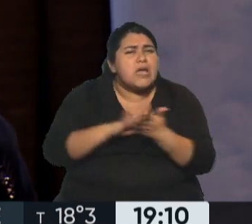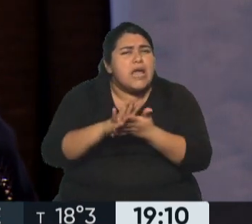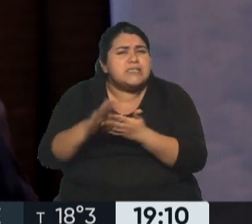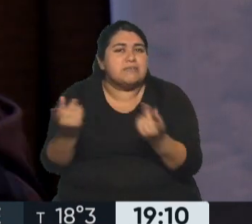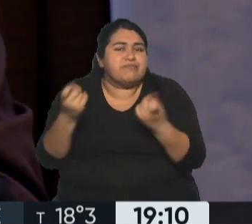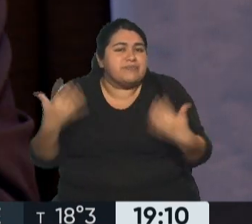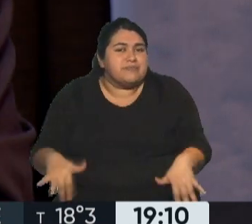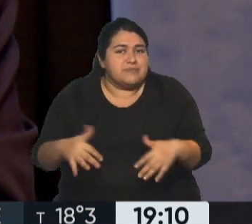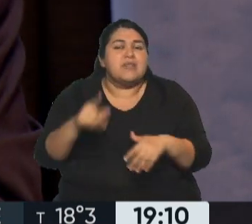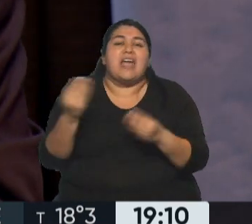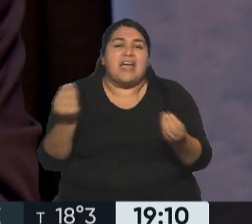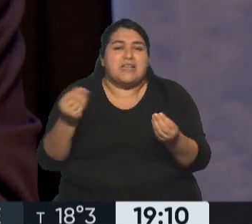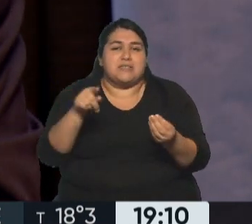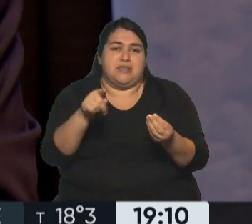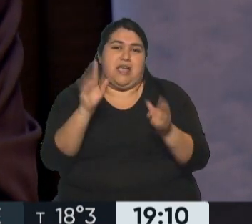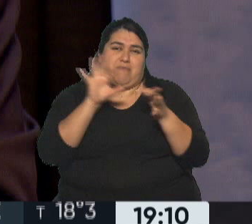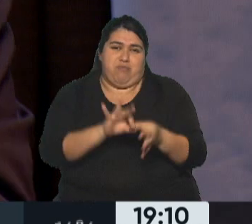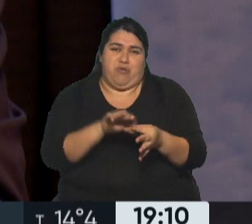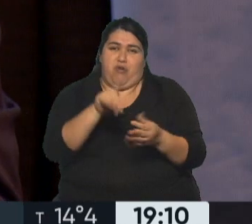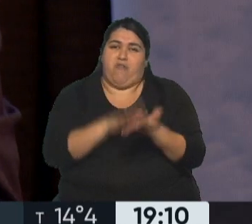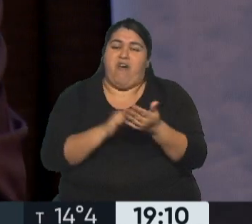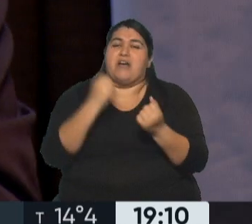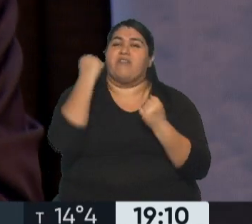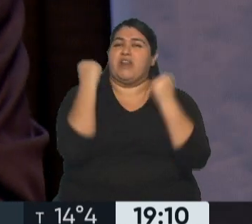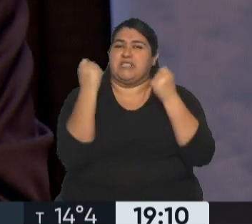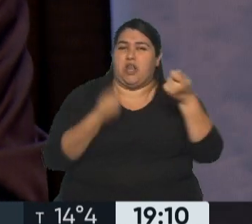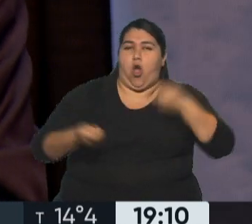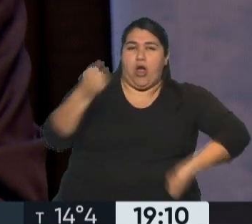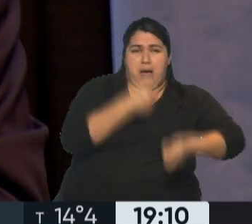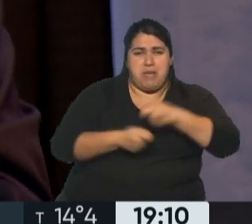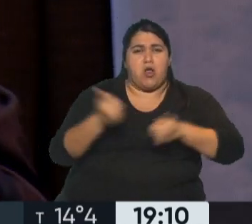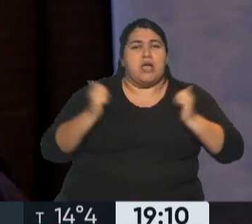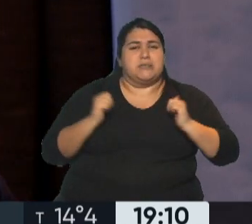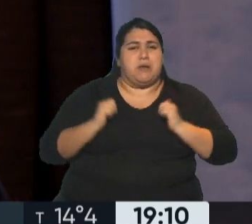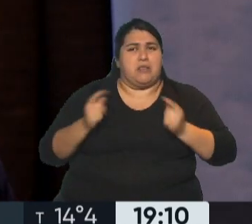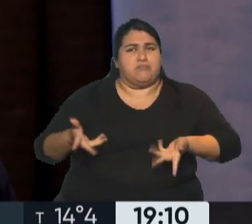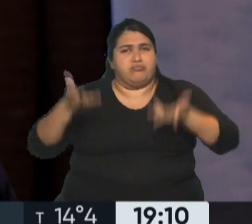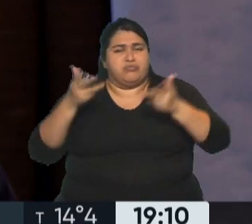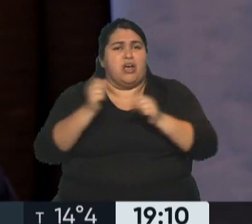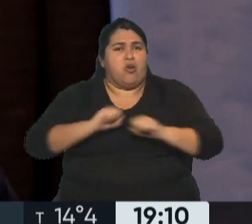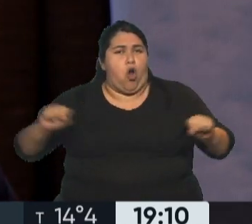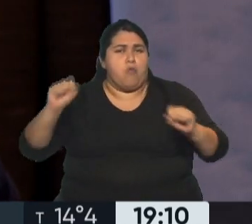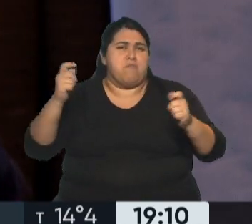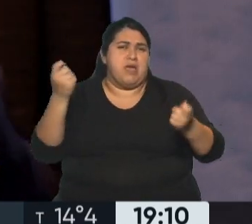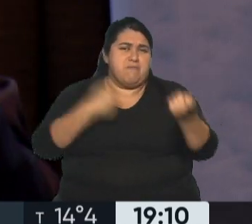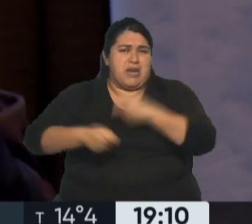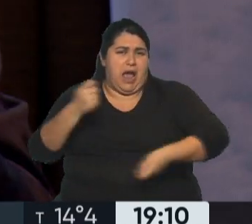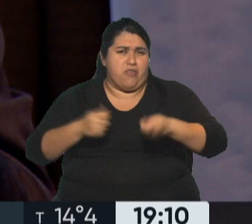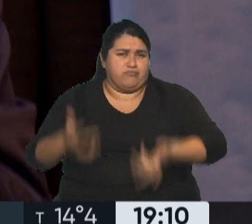vinculados al tema financiero y cambiario, con el ataque especulativo o golpe de mercado que viene sufriendo